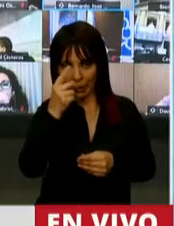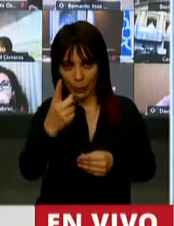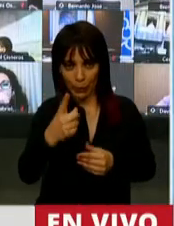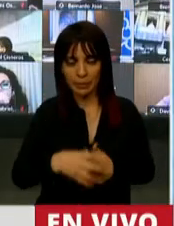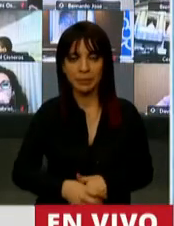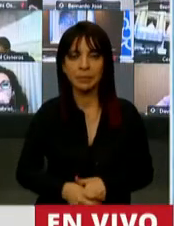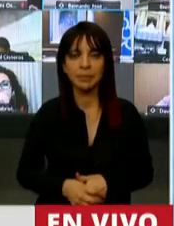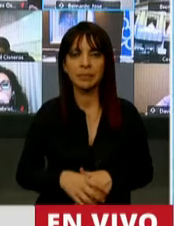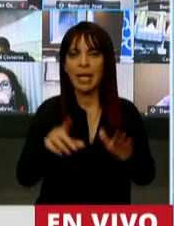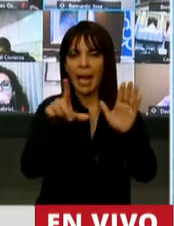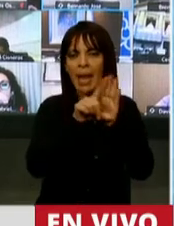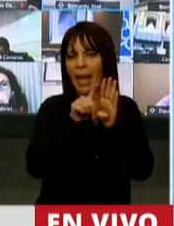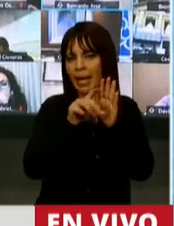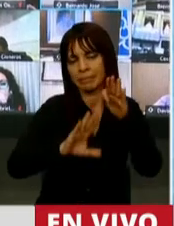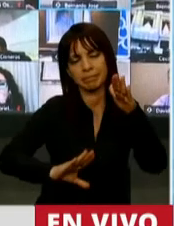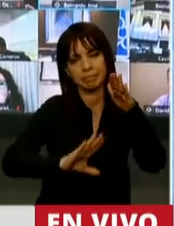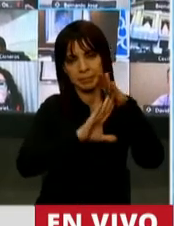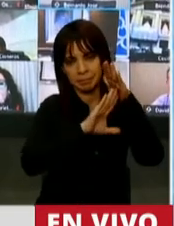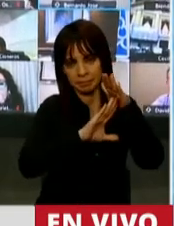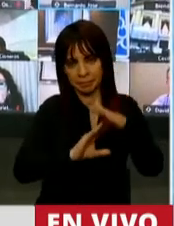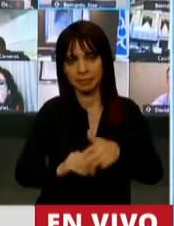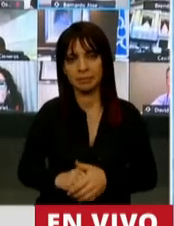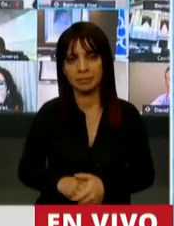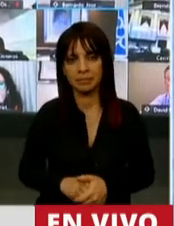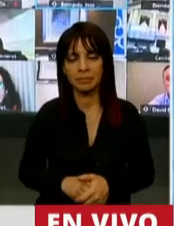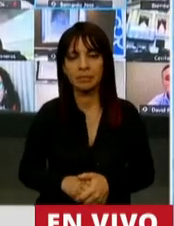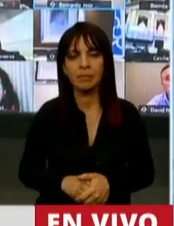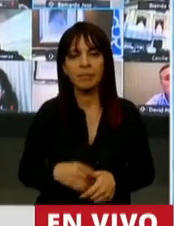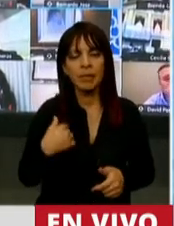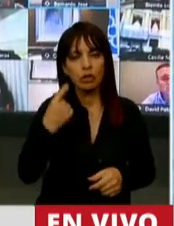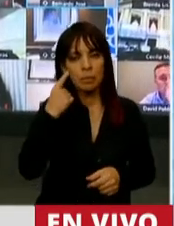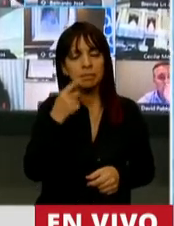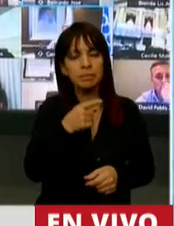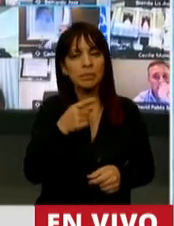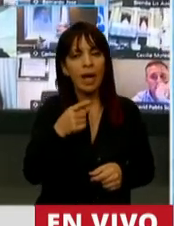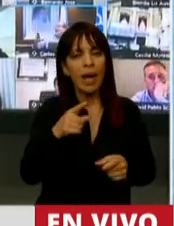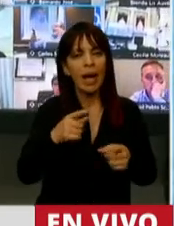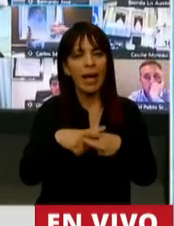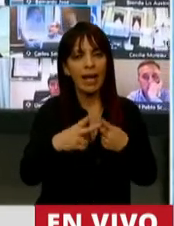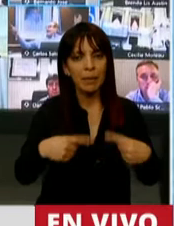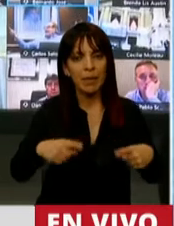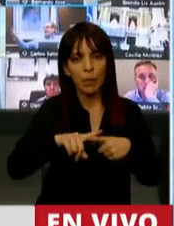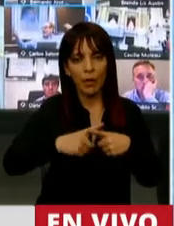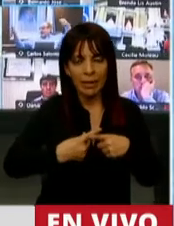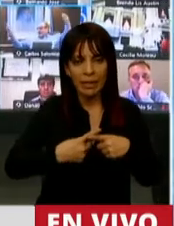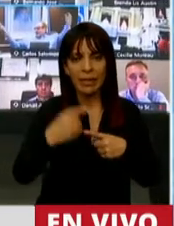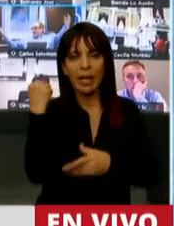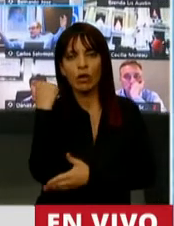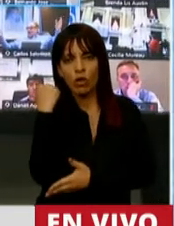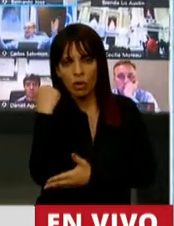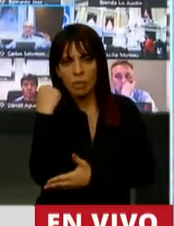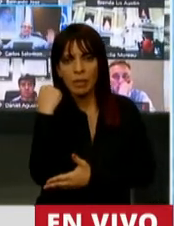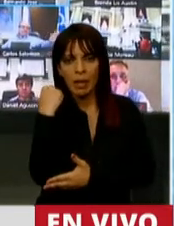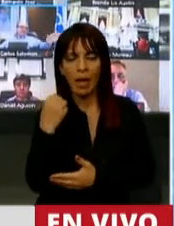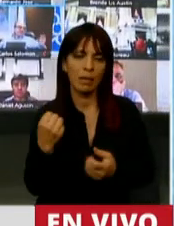es el presupuesto, la ley de leyes, como muchos le llaman, señor presidente. Creo que es una herramienta política, de política económica de